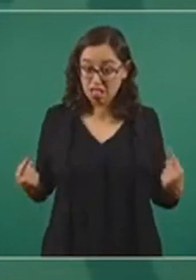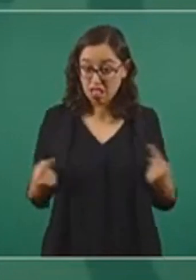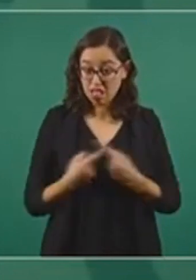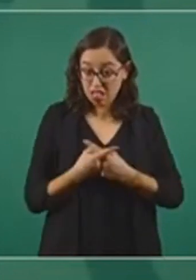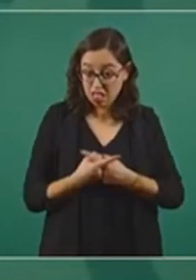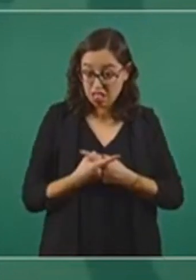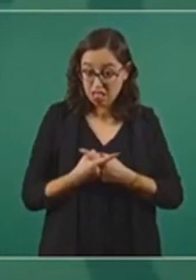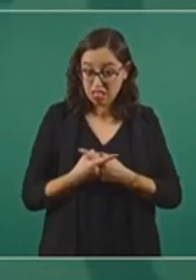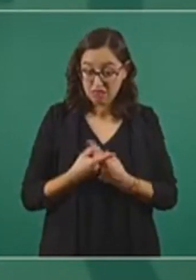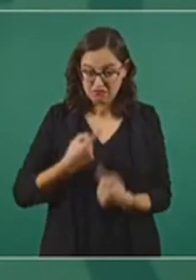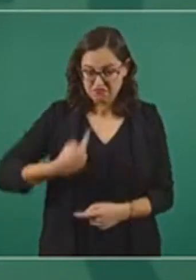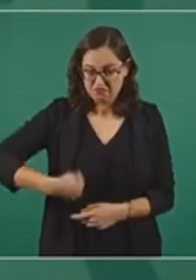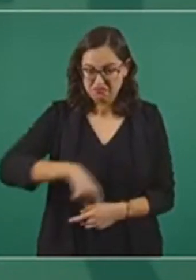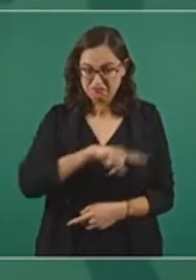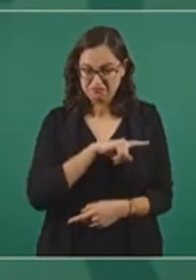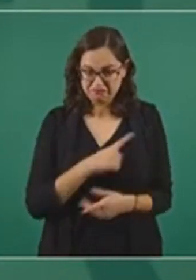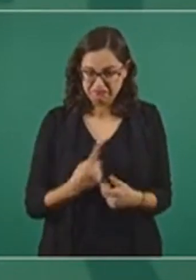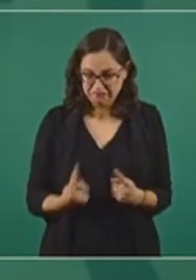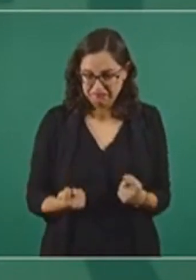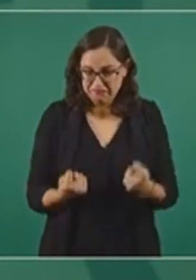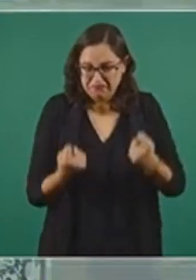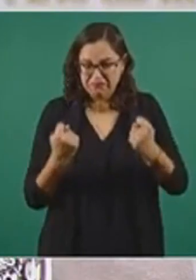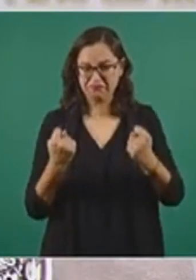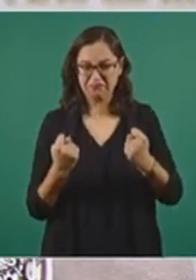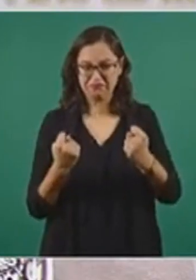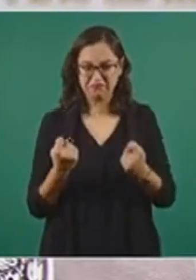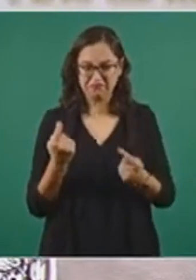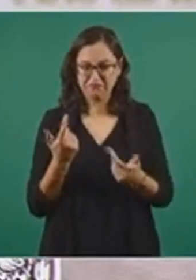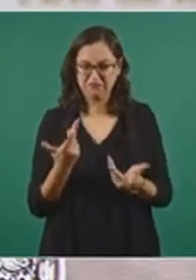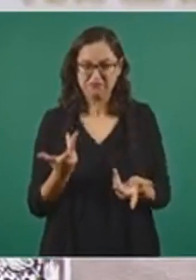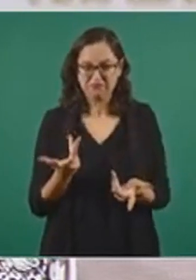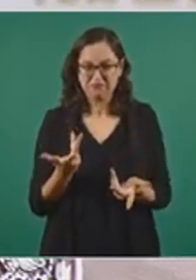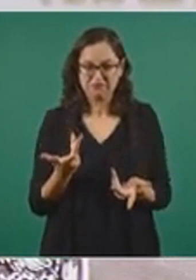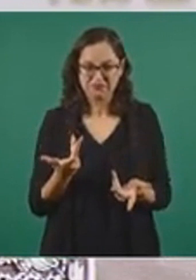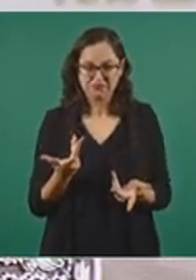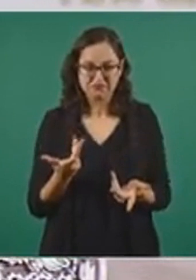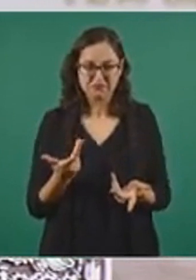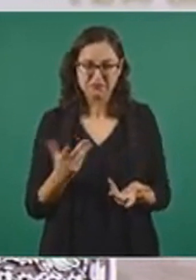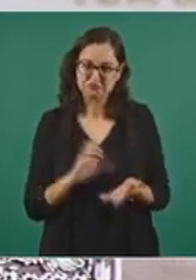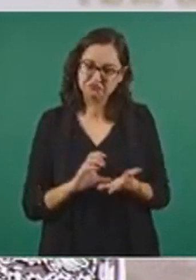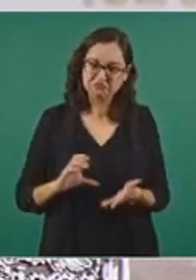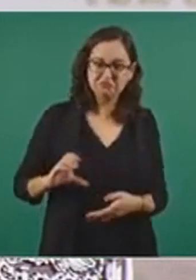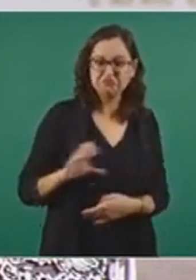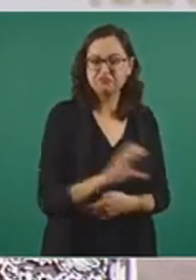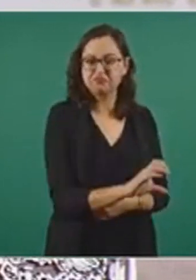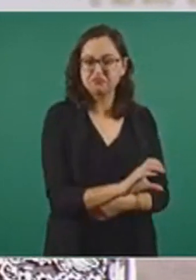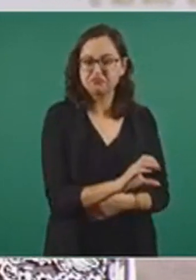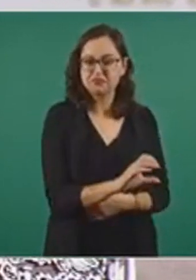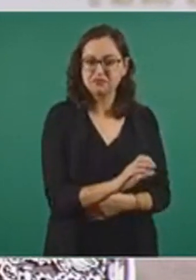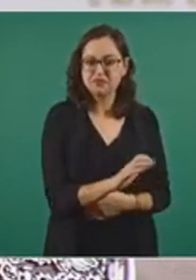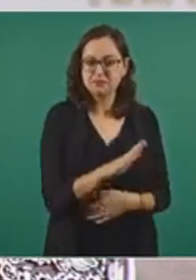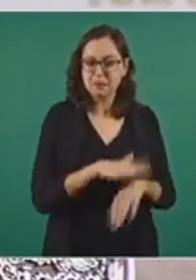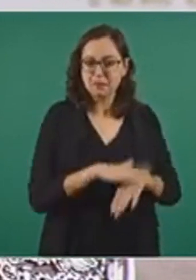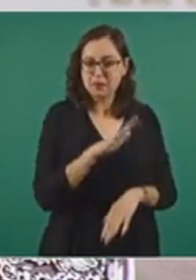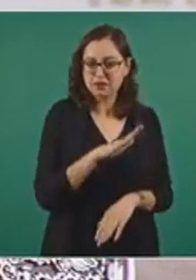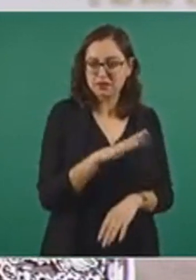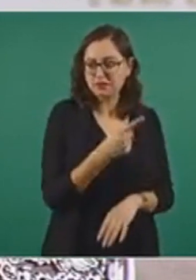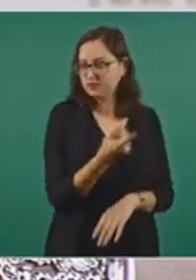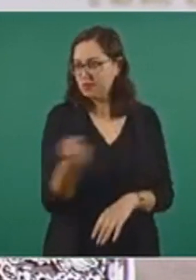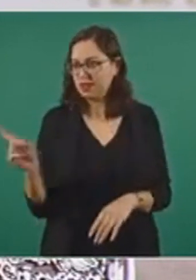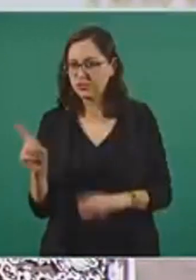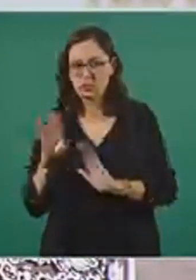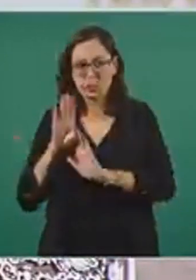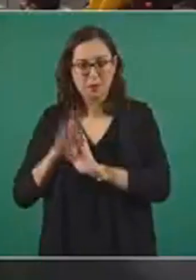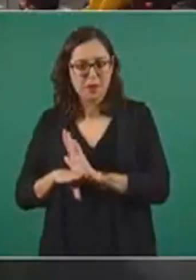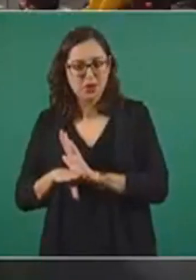a quien no le corresponde. Bueno, nada más aquí, si